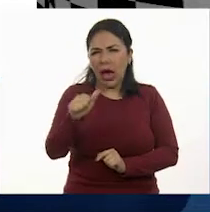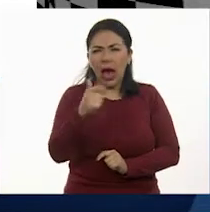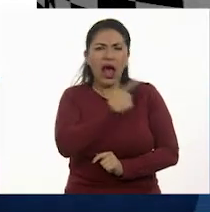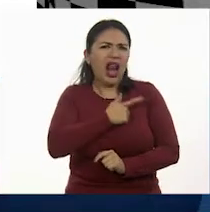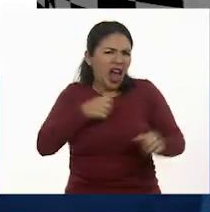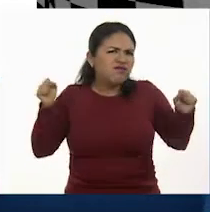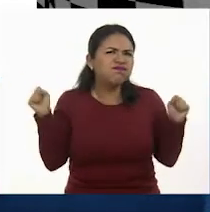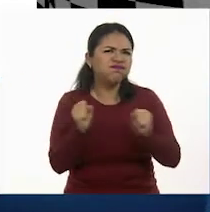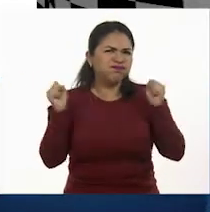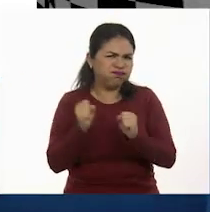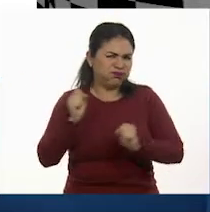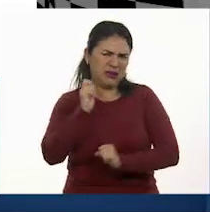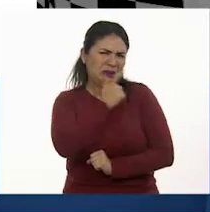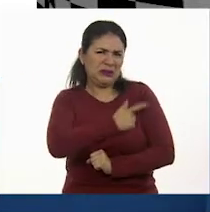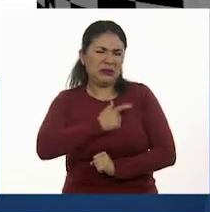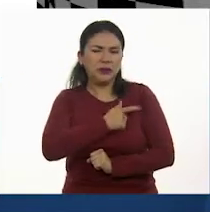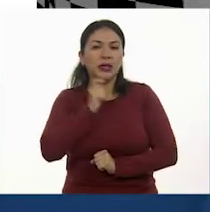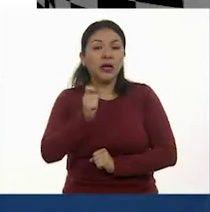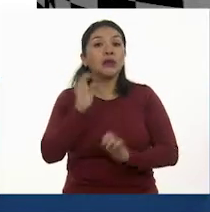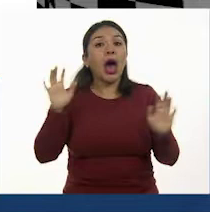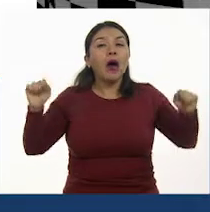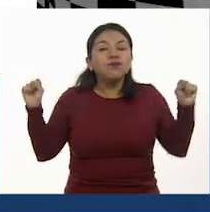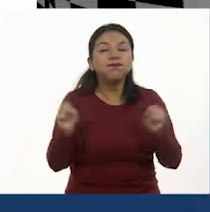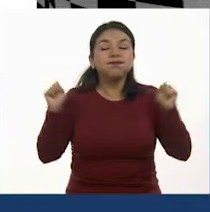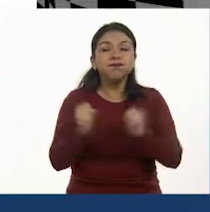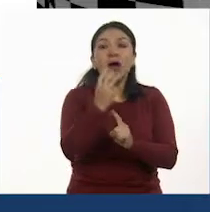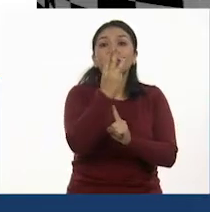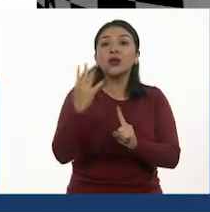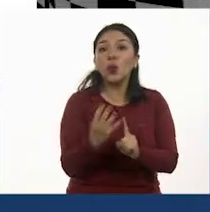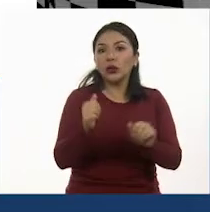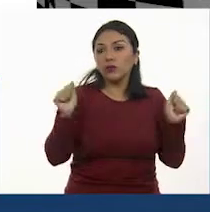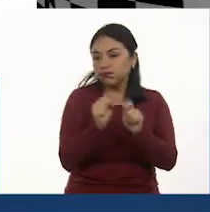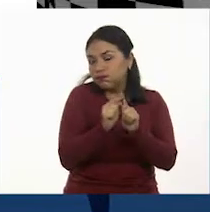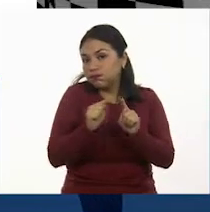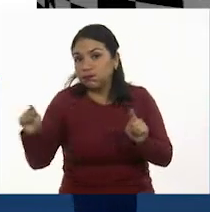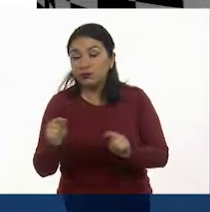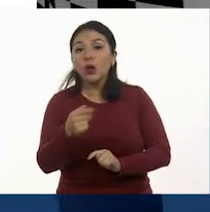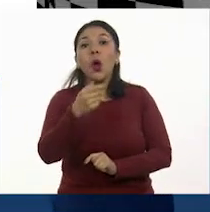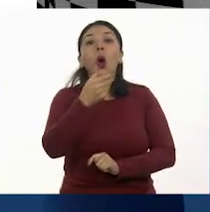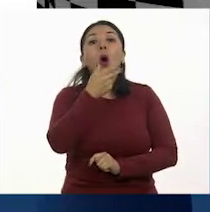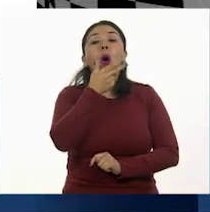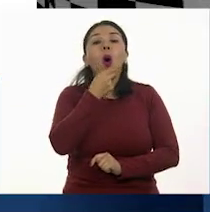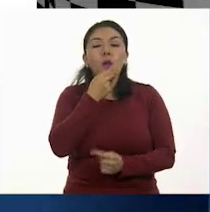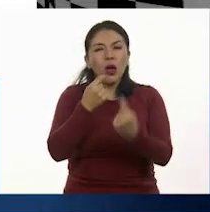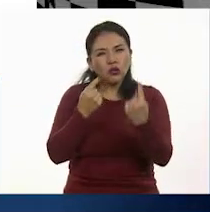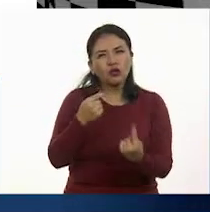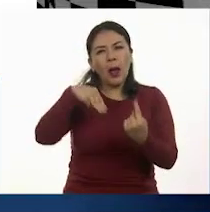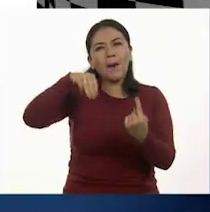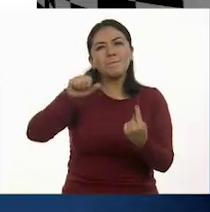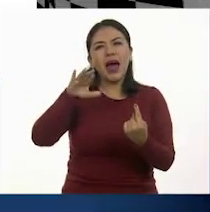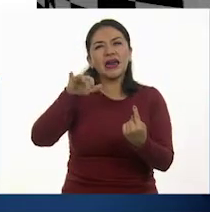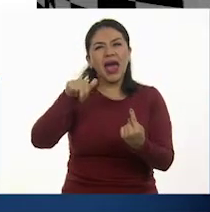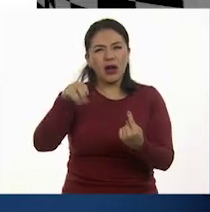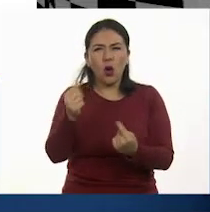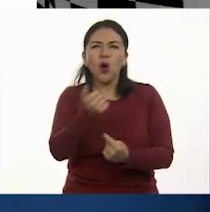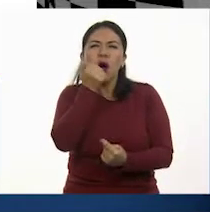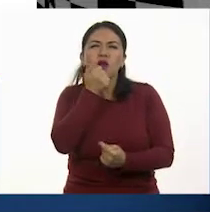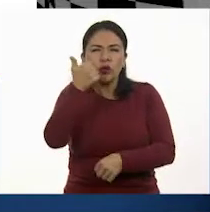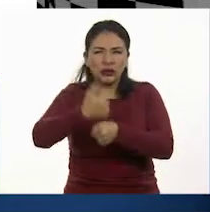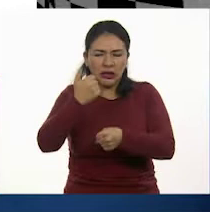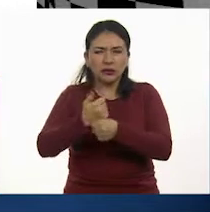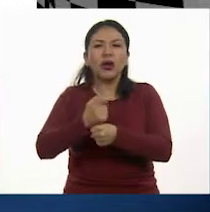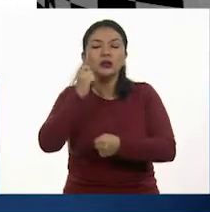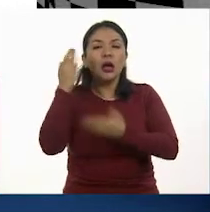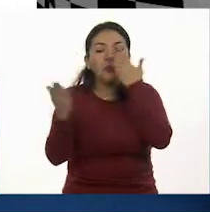ha recorrido tres cuartos de la carrera. Mariano, alumno de primaria, lleva apenas .25 del recorrido.